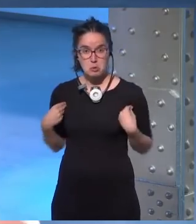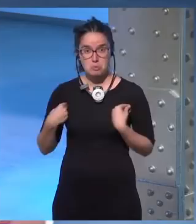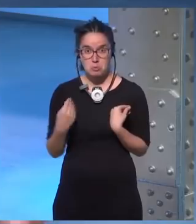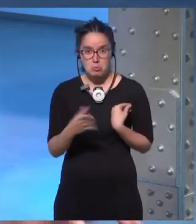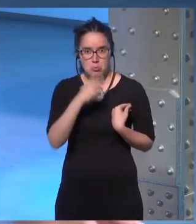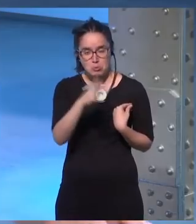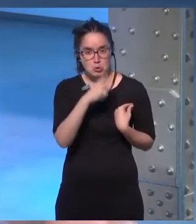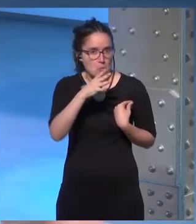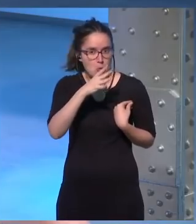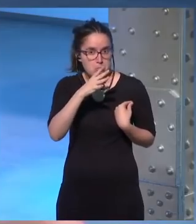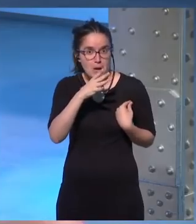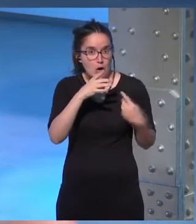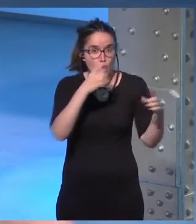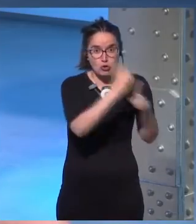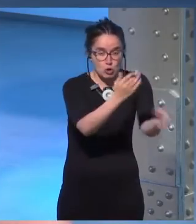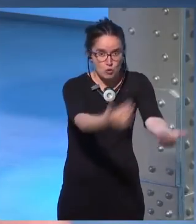motivo para no hacerlo